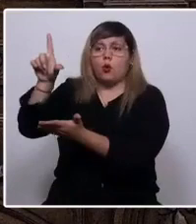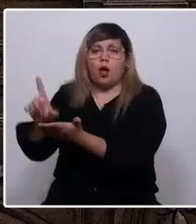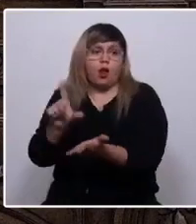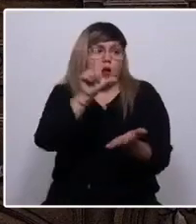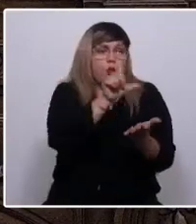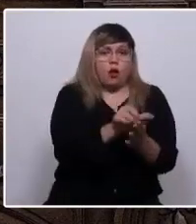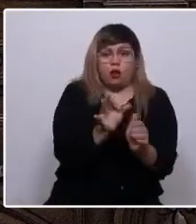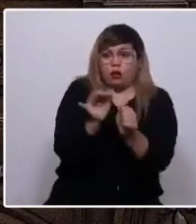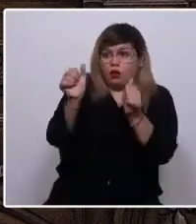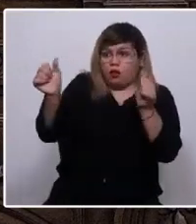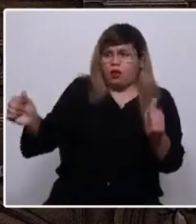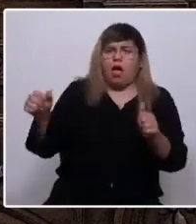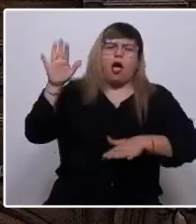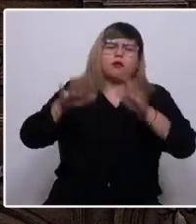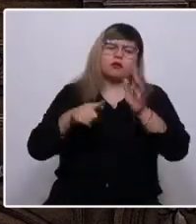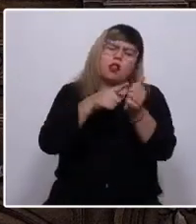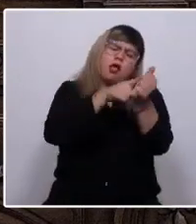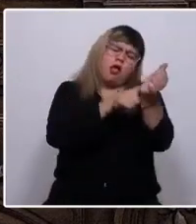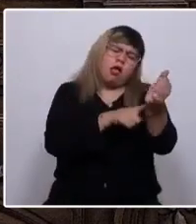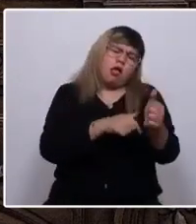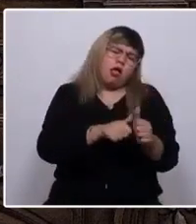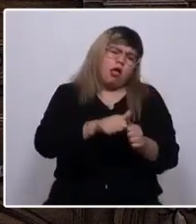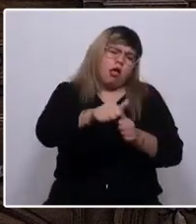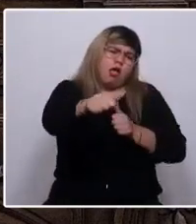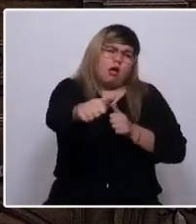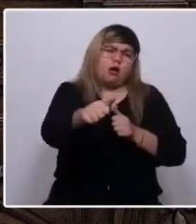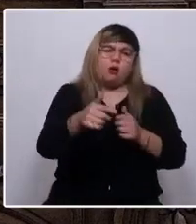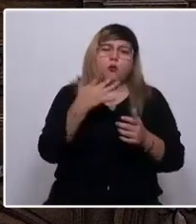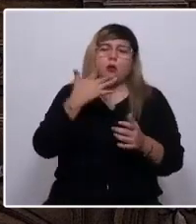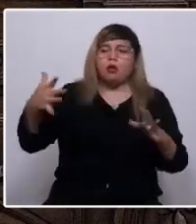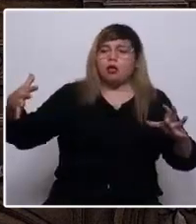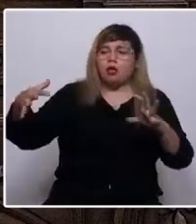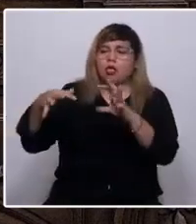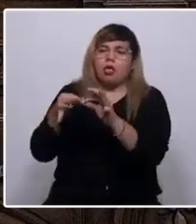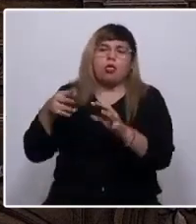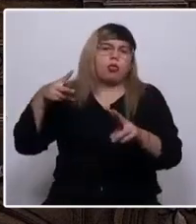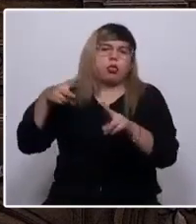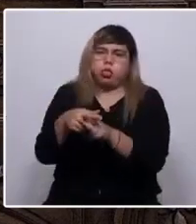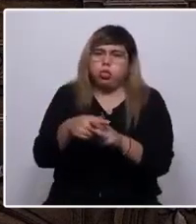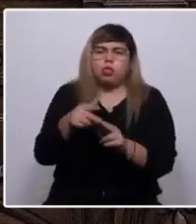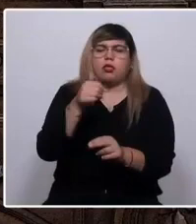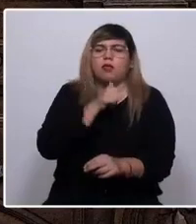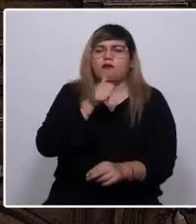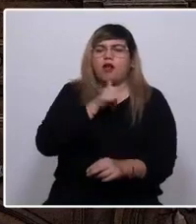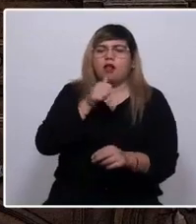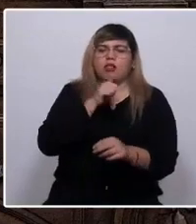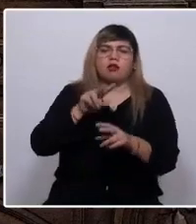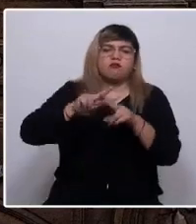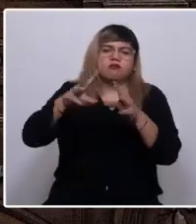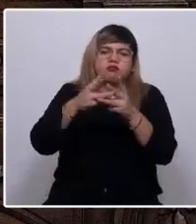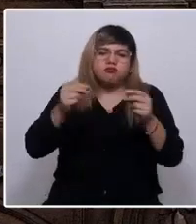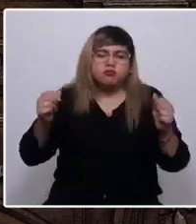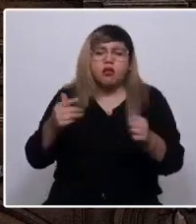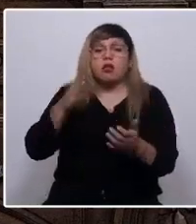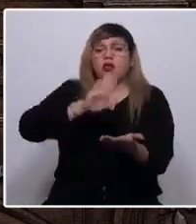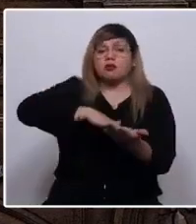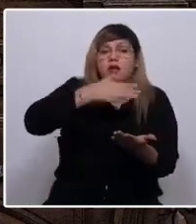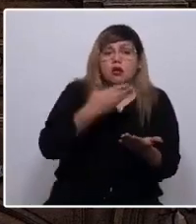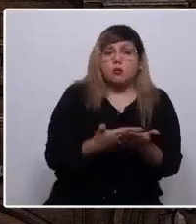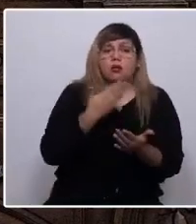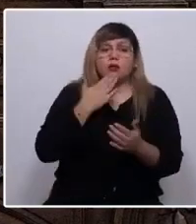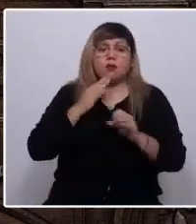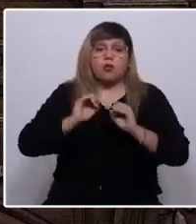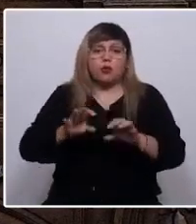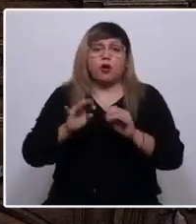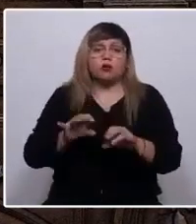parecen eternos como consecuencia de una conectividad precaria e insuficiente, mientras que la salud y la educación